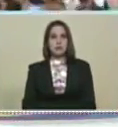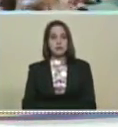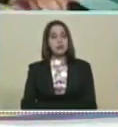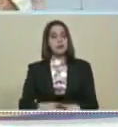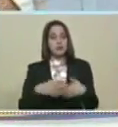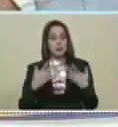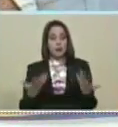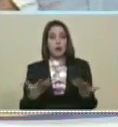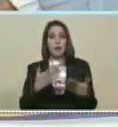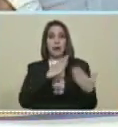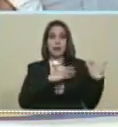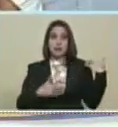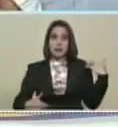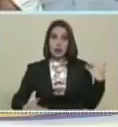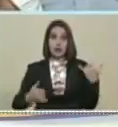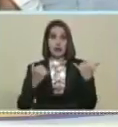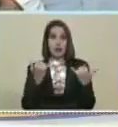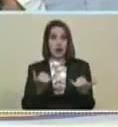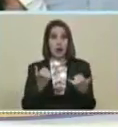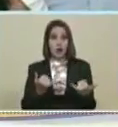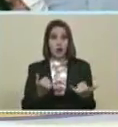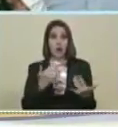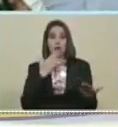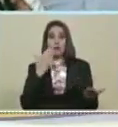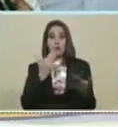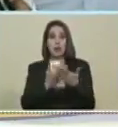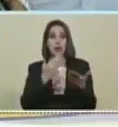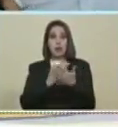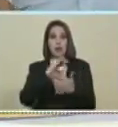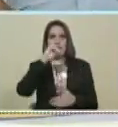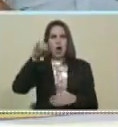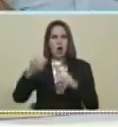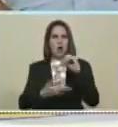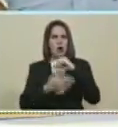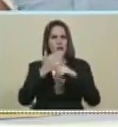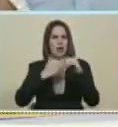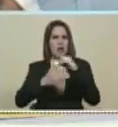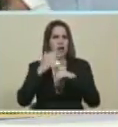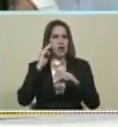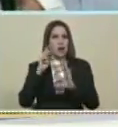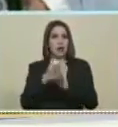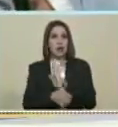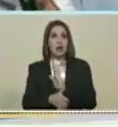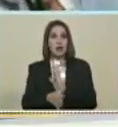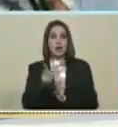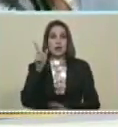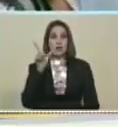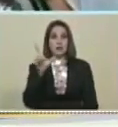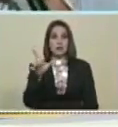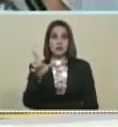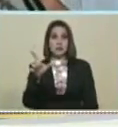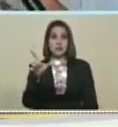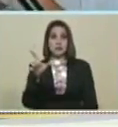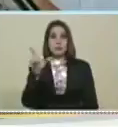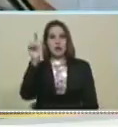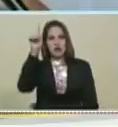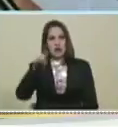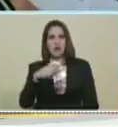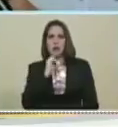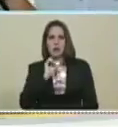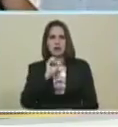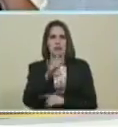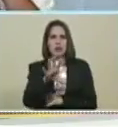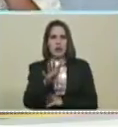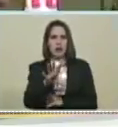Presidente Vamos a Pedirle al compañero Jorge Rodríguez De la dirección Nacional del partido Que desde aquí También nos dio Un